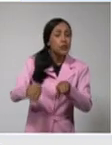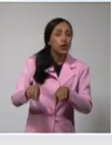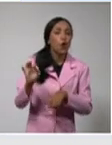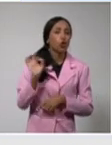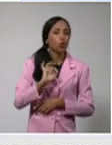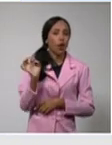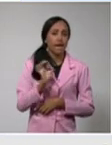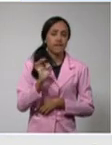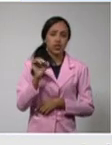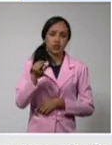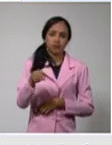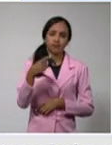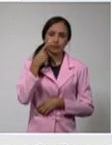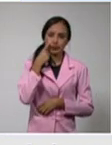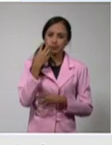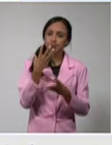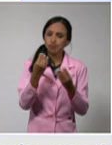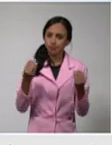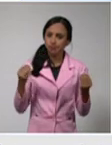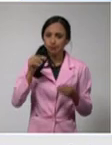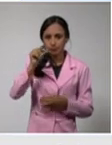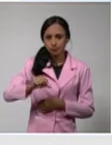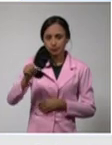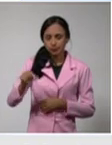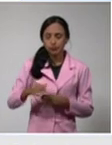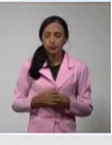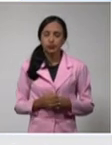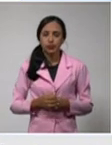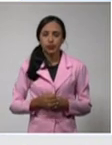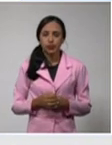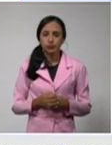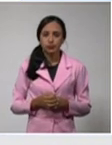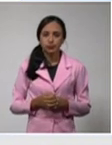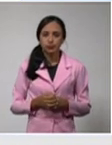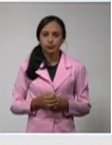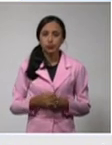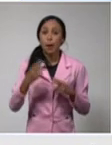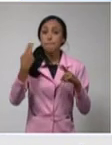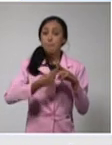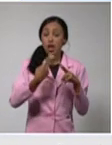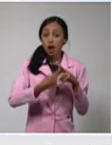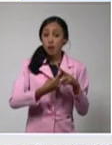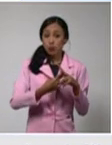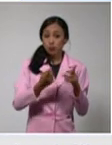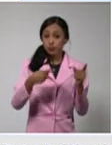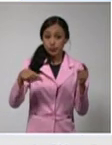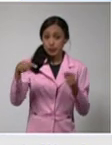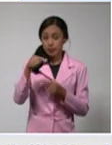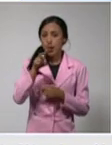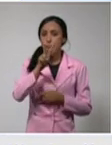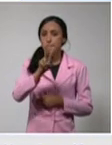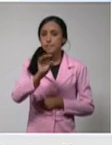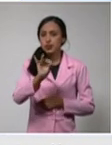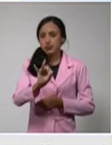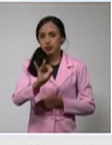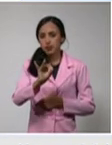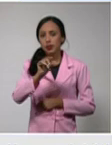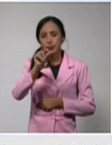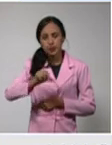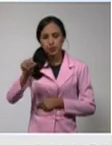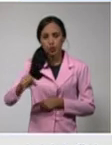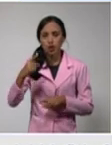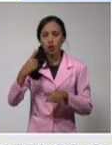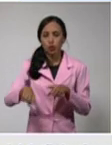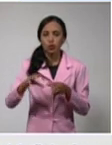elevada. Bayamo, que es donde tiene la mayor dificultad, con 27. Guisa y